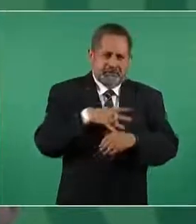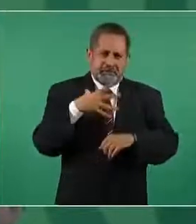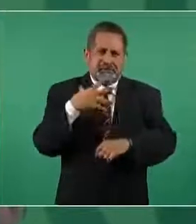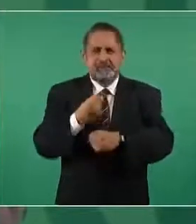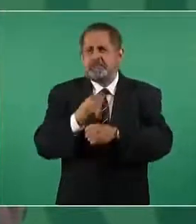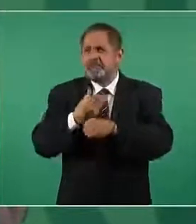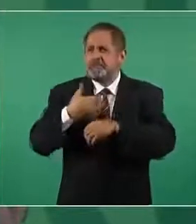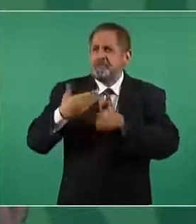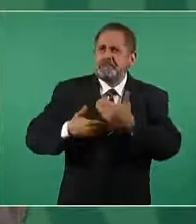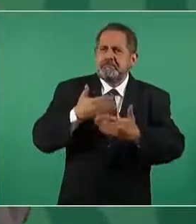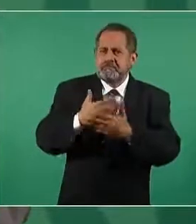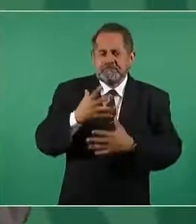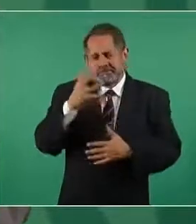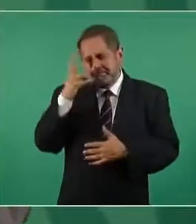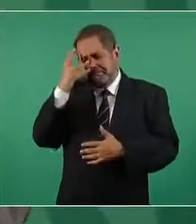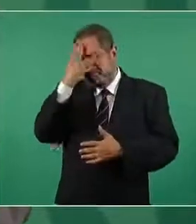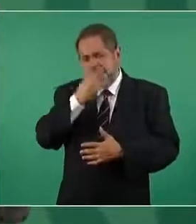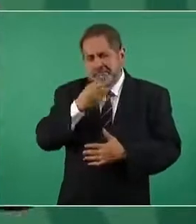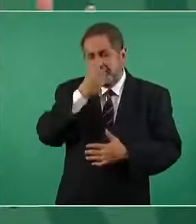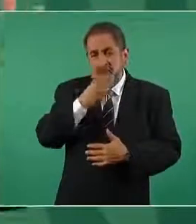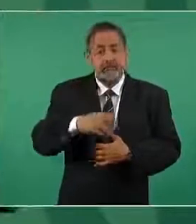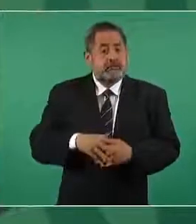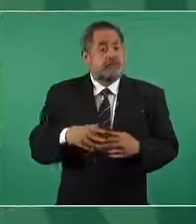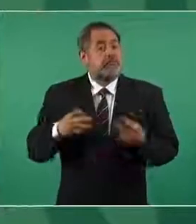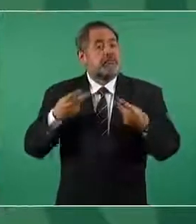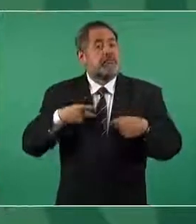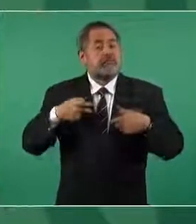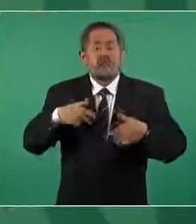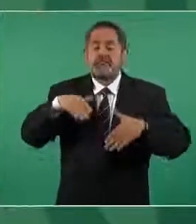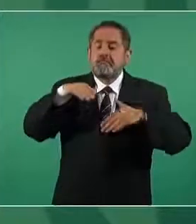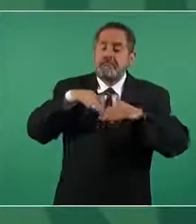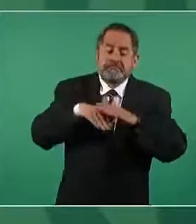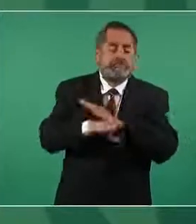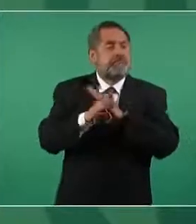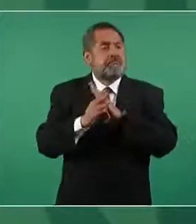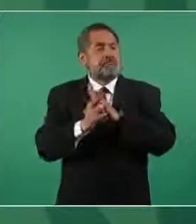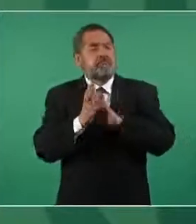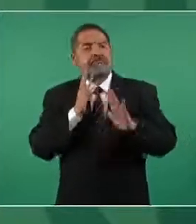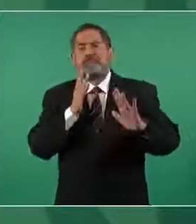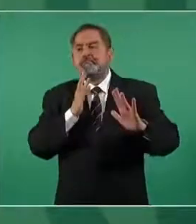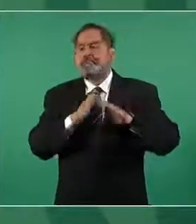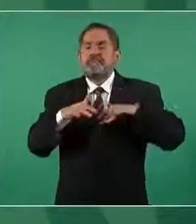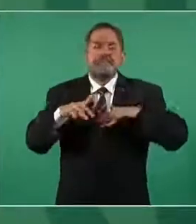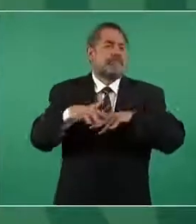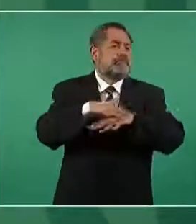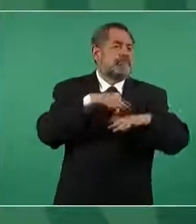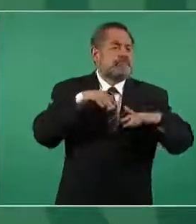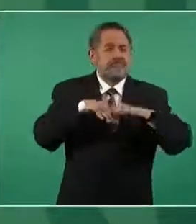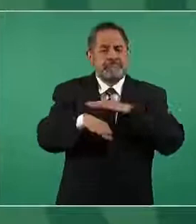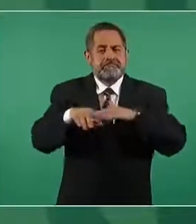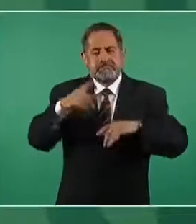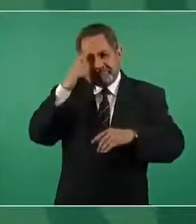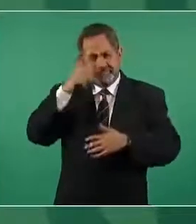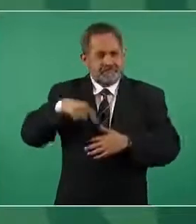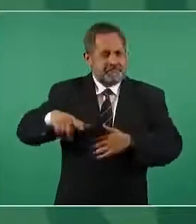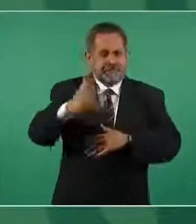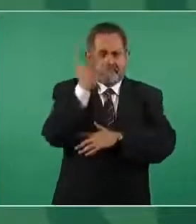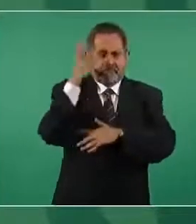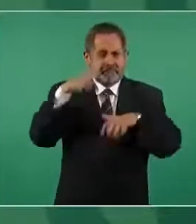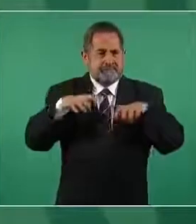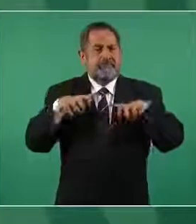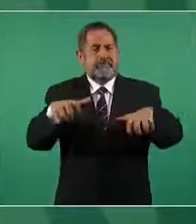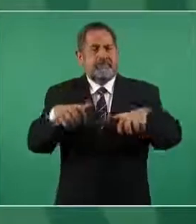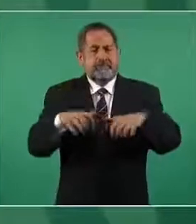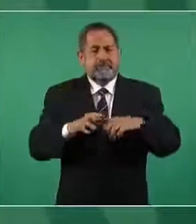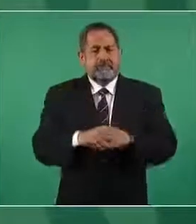porque la gente va a poder ir entrar al parque en la